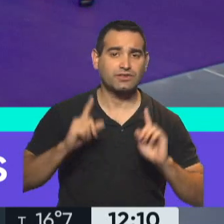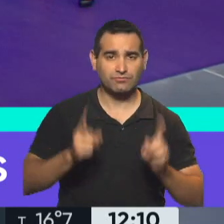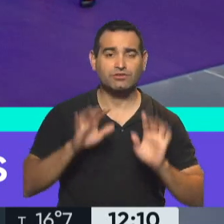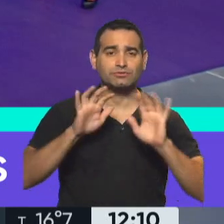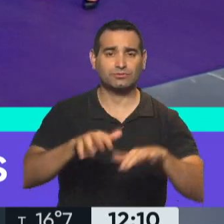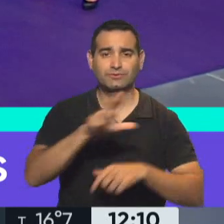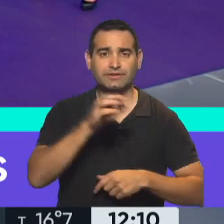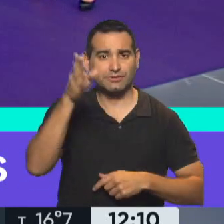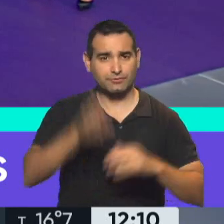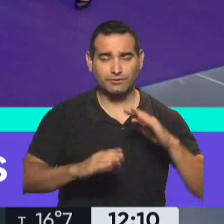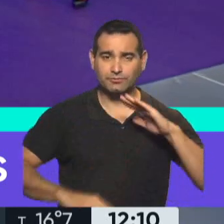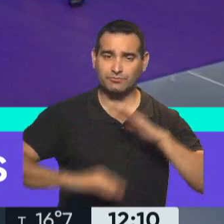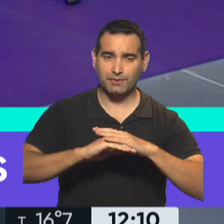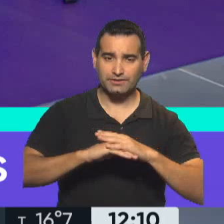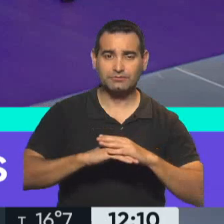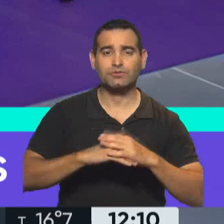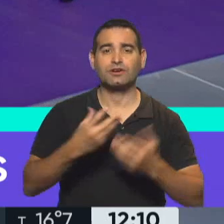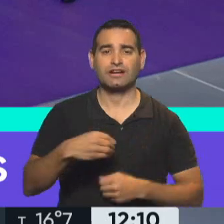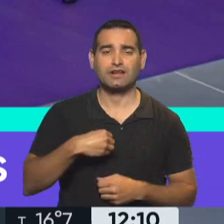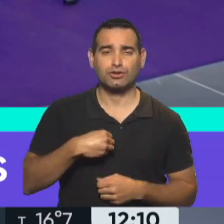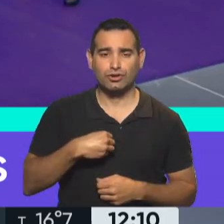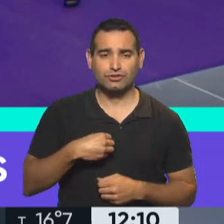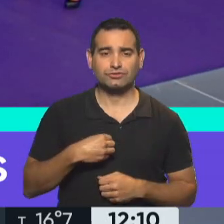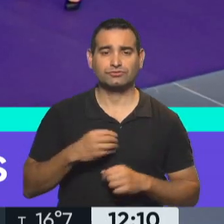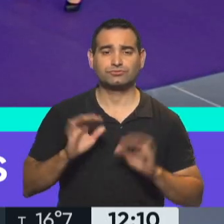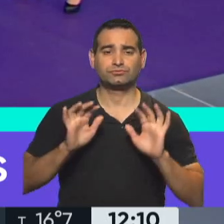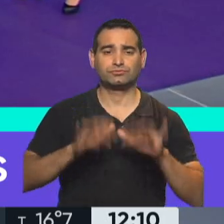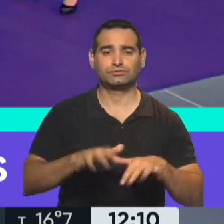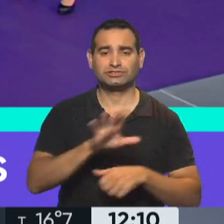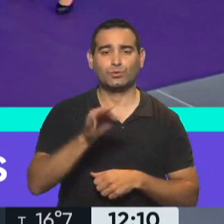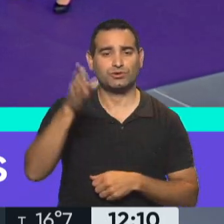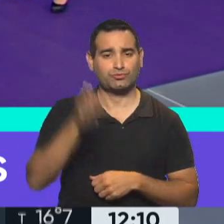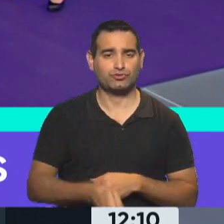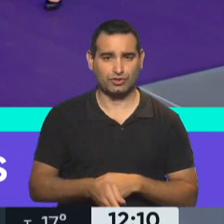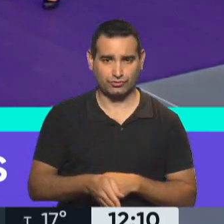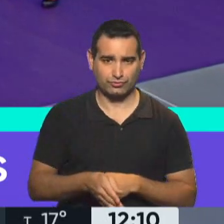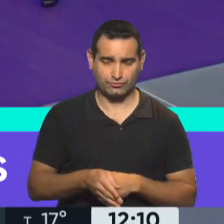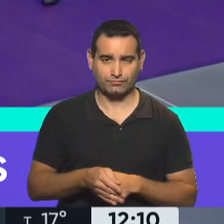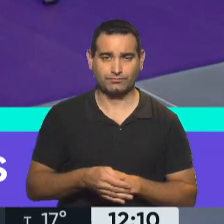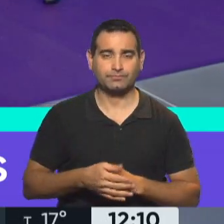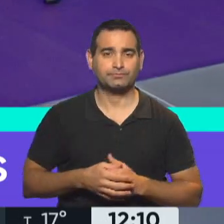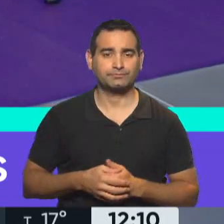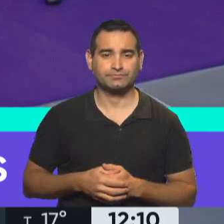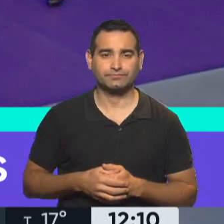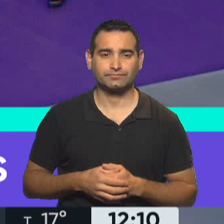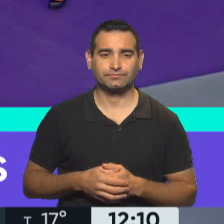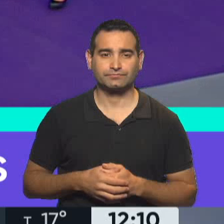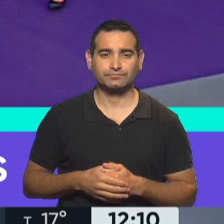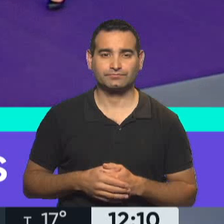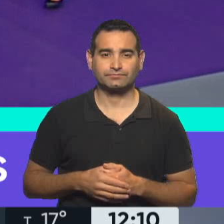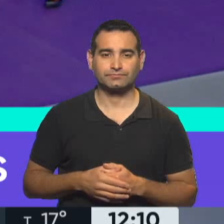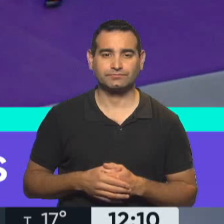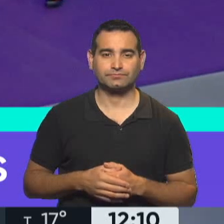Aforo del 30%. Celebraciones religiosas en templos, 50% de la capacidad. Bueno, allí están los datos.